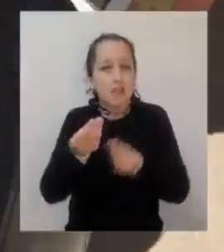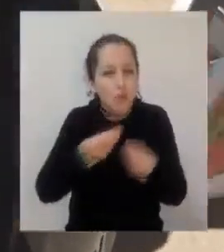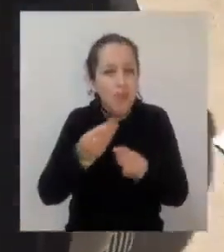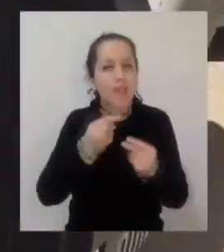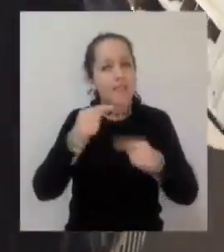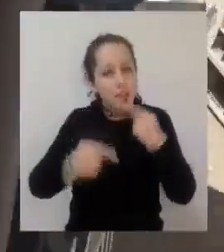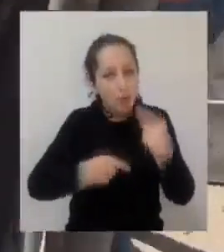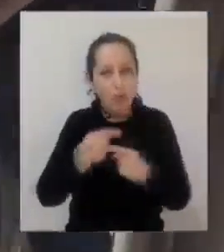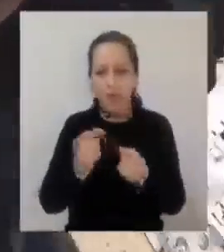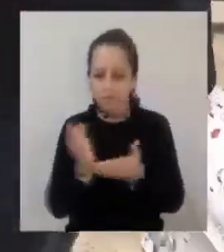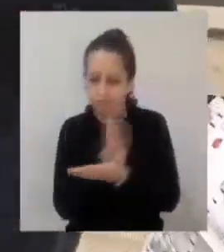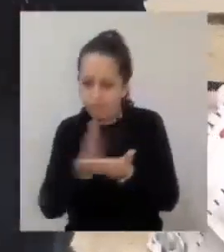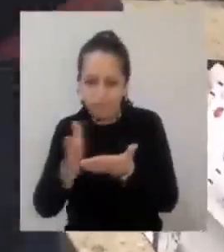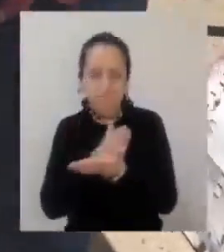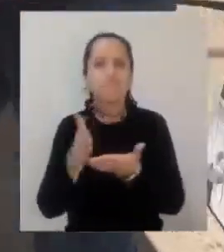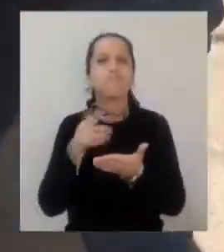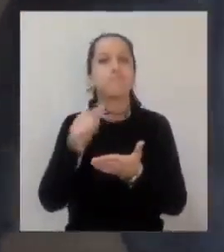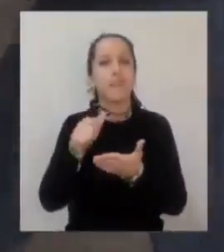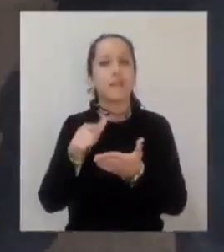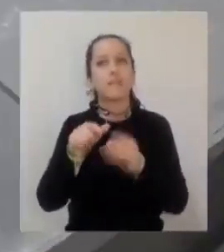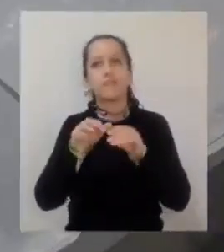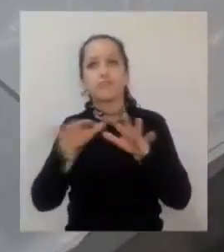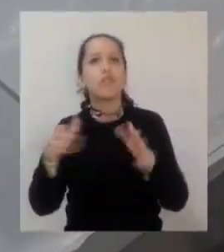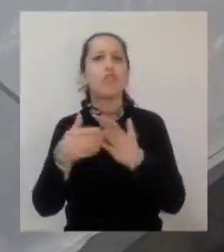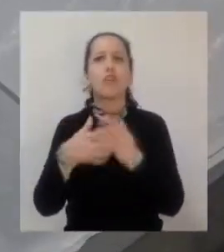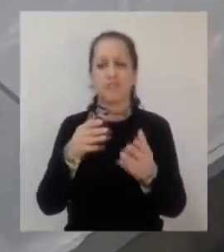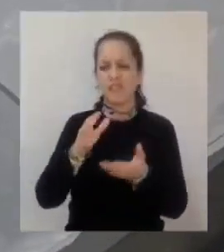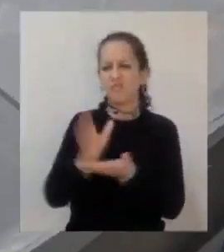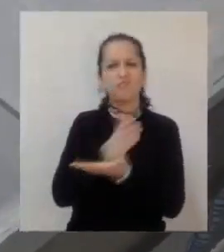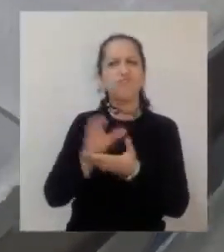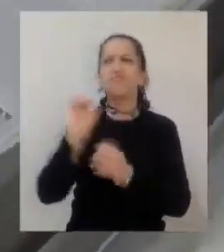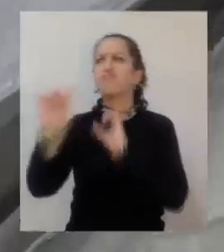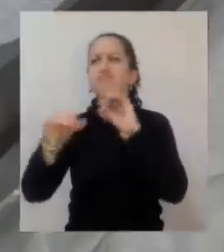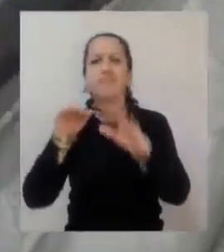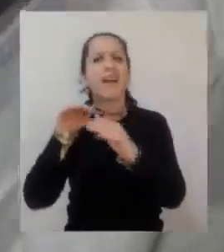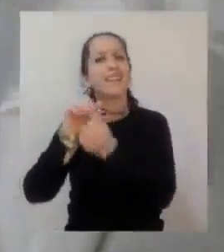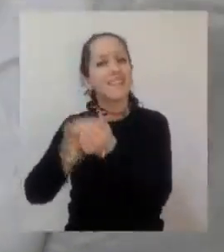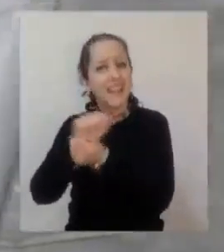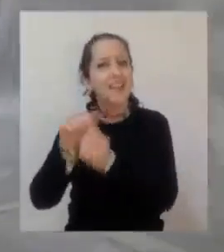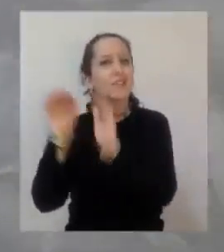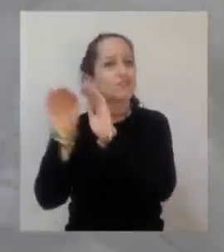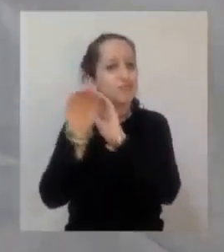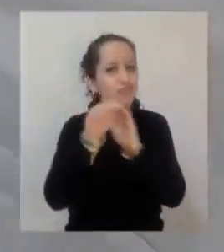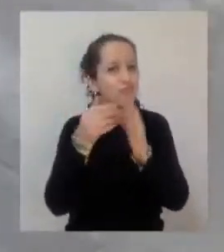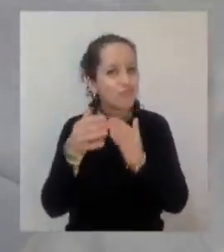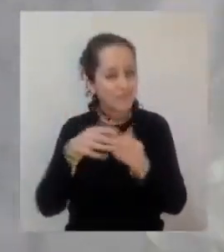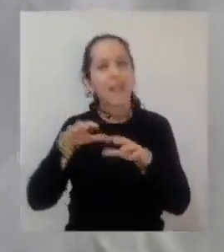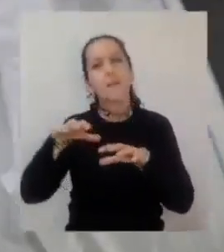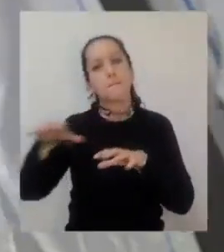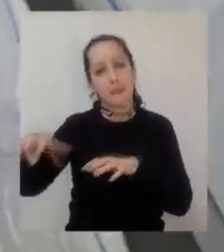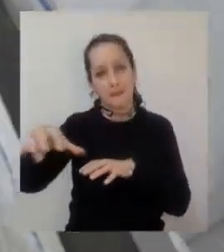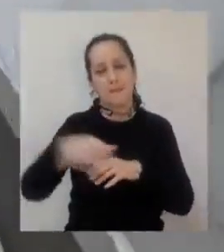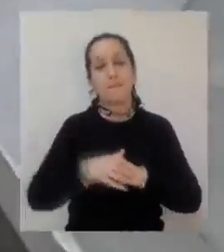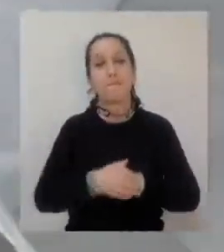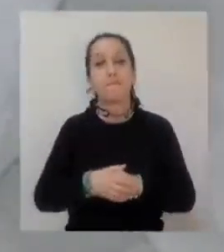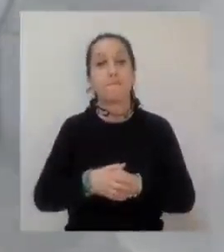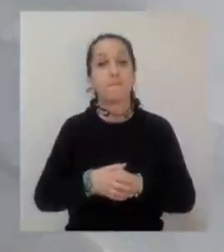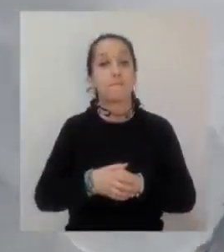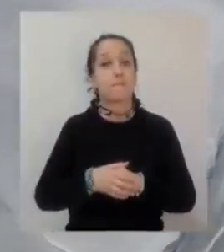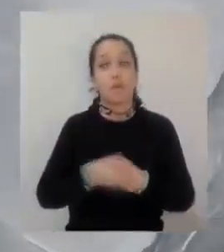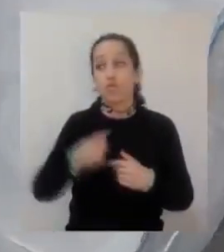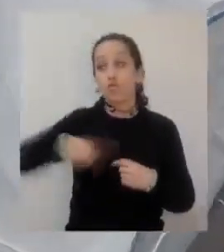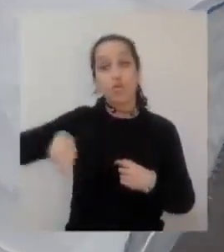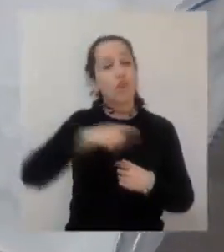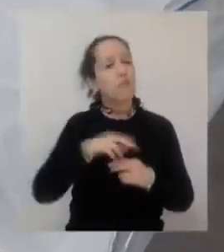sostenible de residuos y la ampliación de la red de reciclaje municipal. Tenemos que remar, como se dice, para el mismo